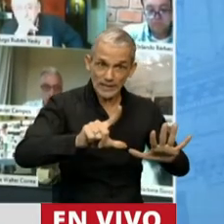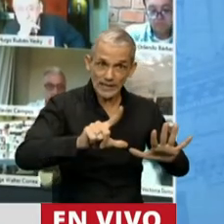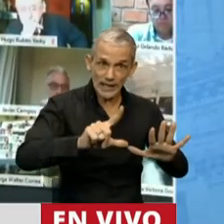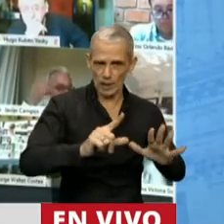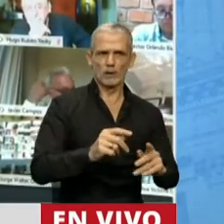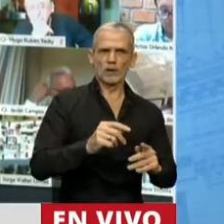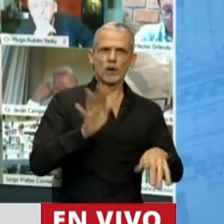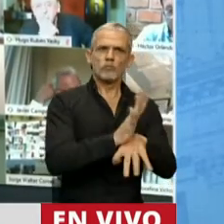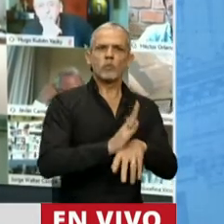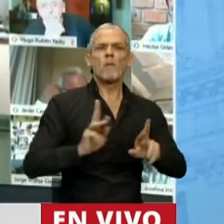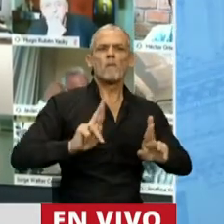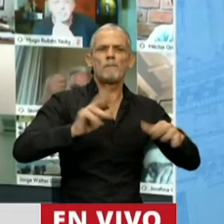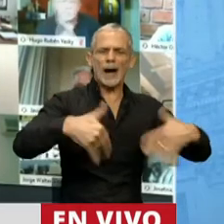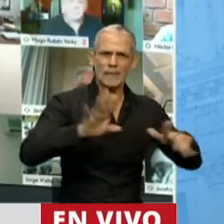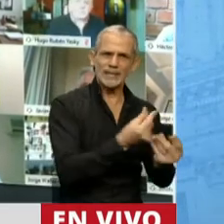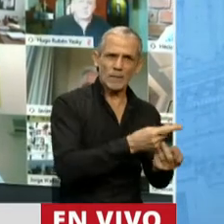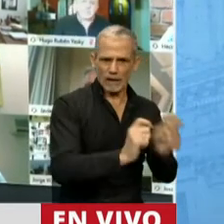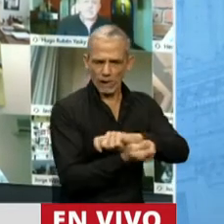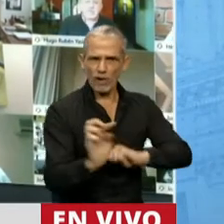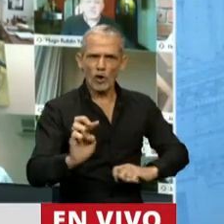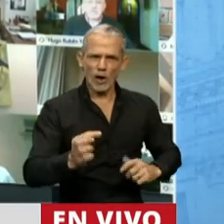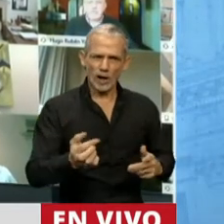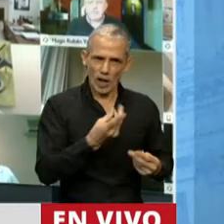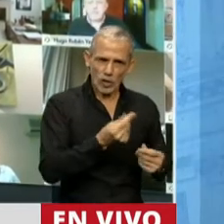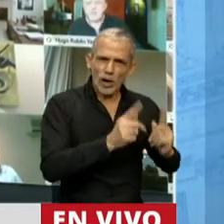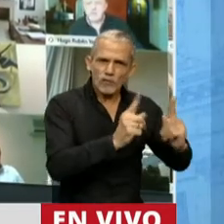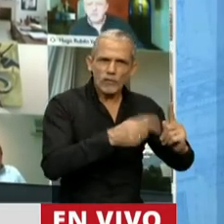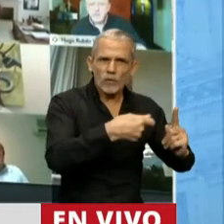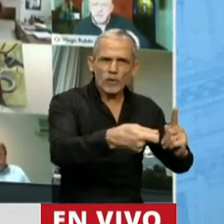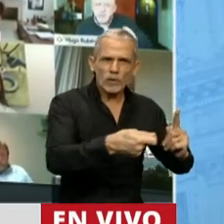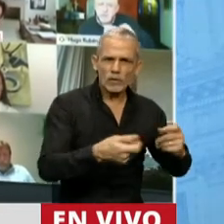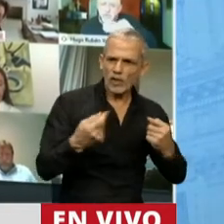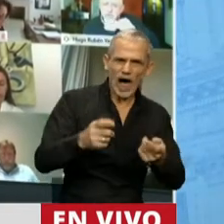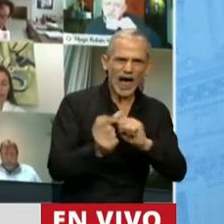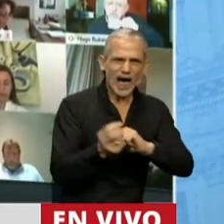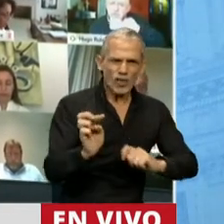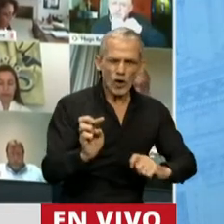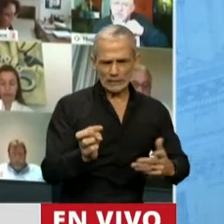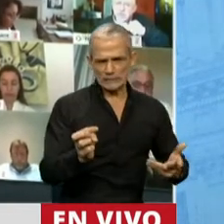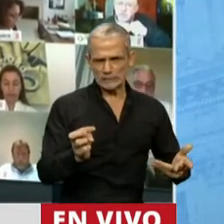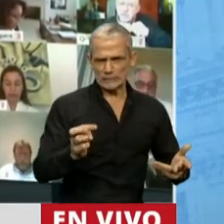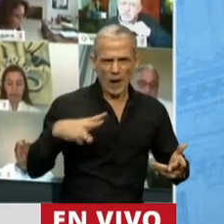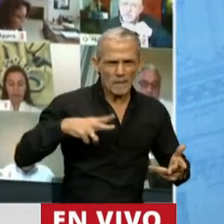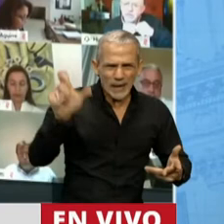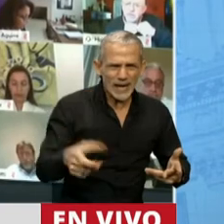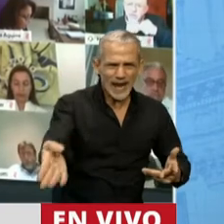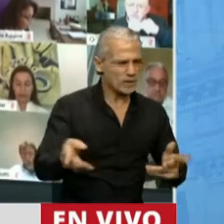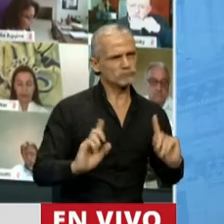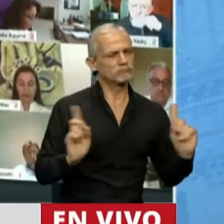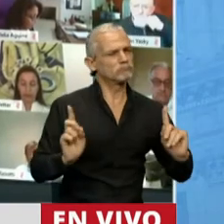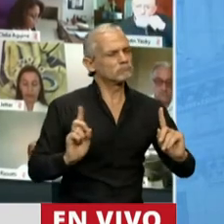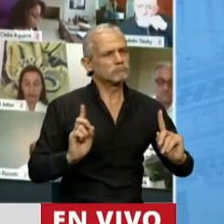dolarizar. Y si permite dolarizar a quienes están en pesos, otorga privilegios. Por otro lado, otorga privilegios